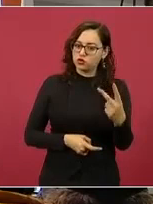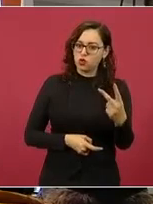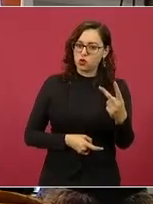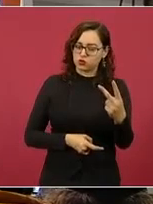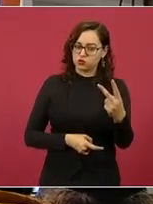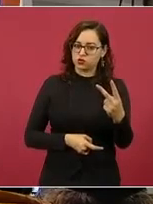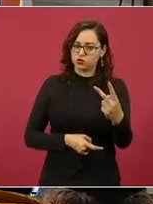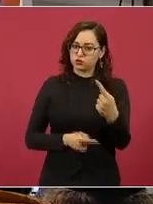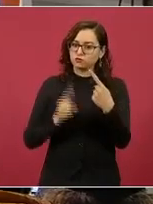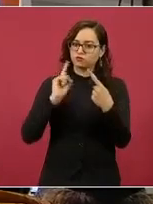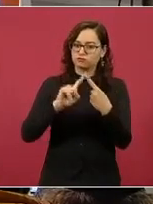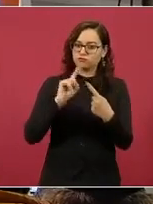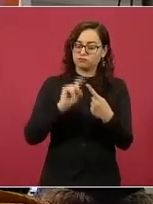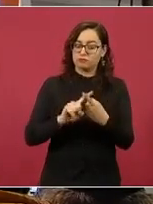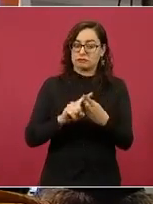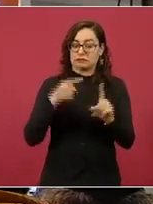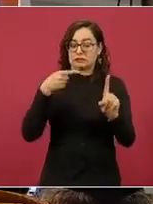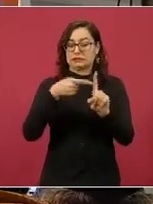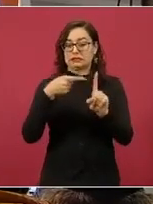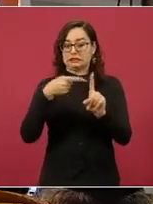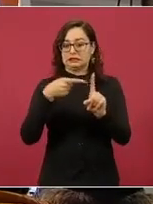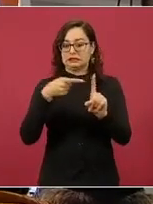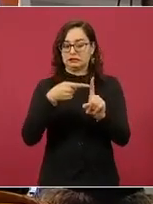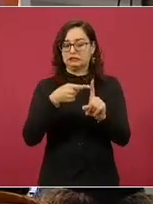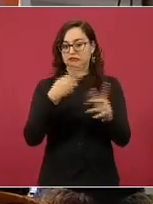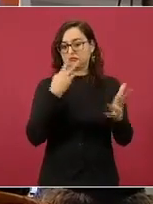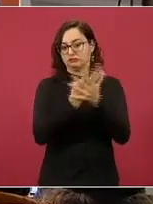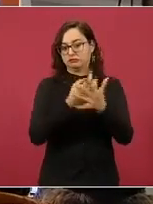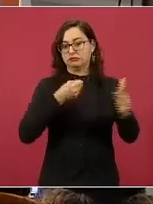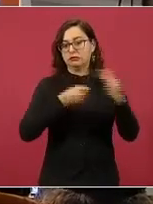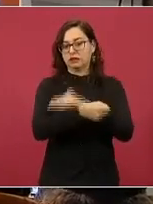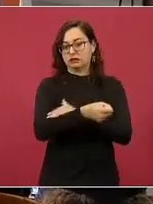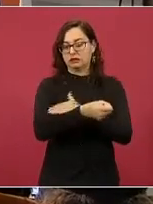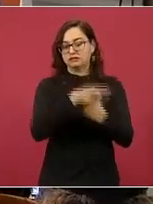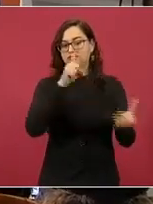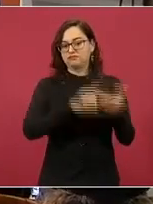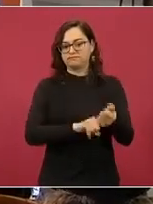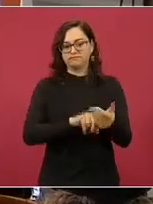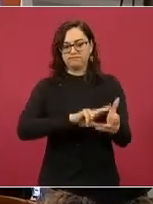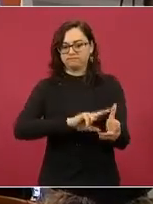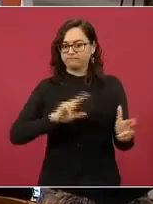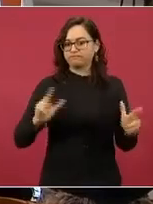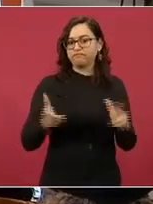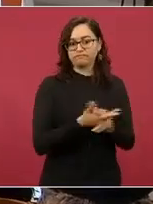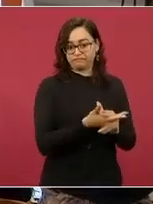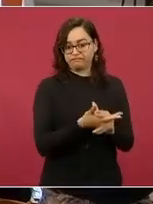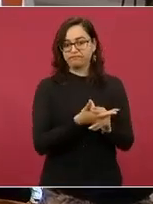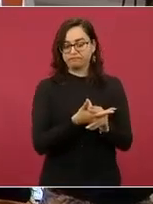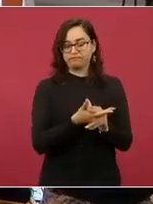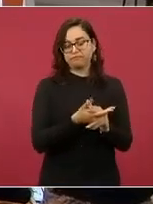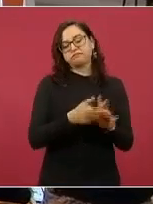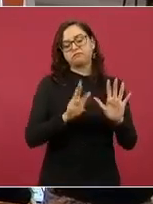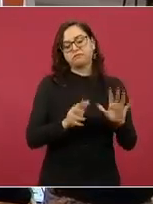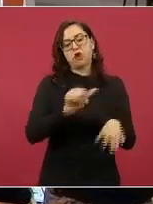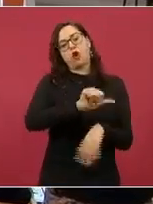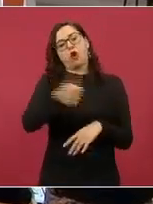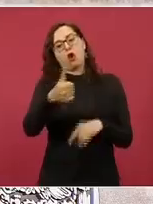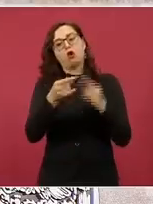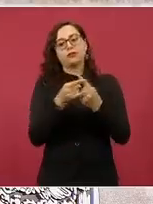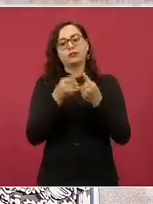de que fue asesinado en su celda en Estados Unidos y otra que